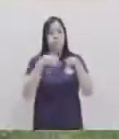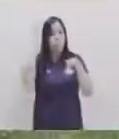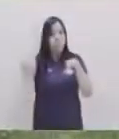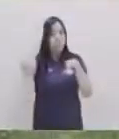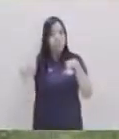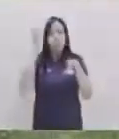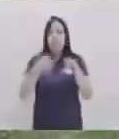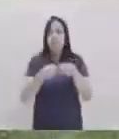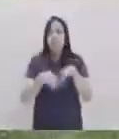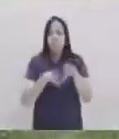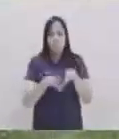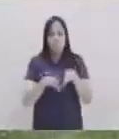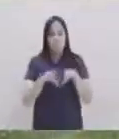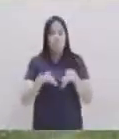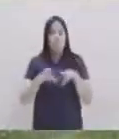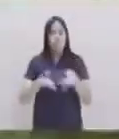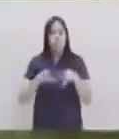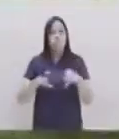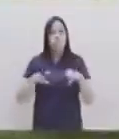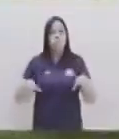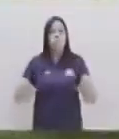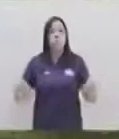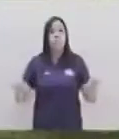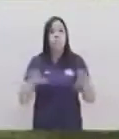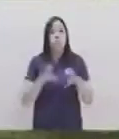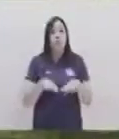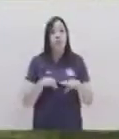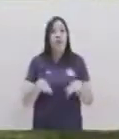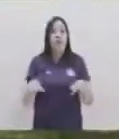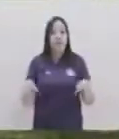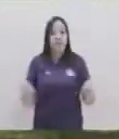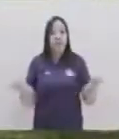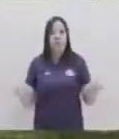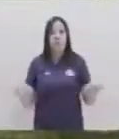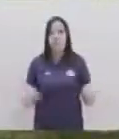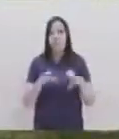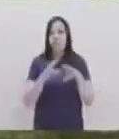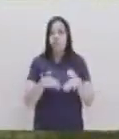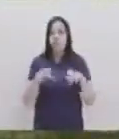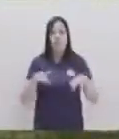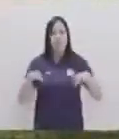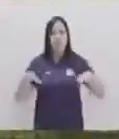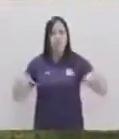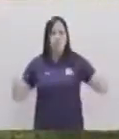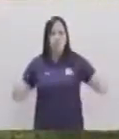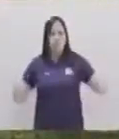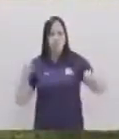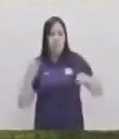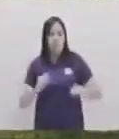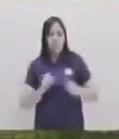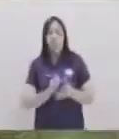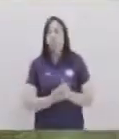mi cintura y vamos a hacer varios movimientos en tipo brinco de sapo hacia afuera